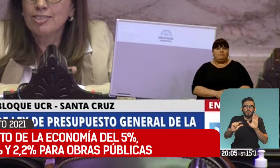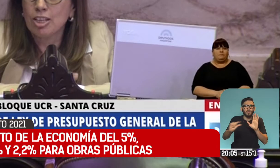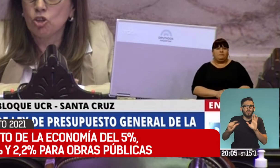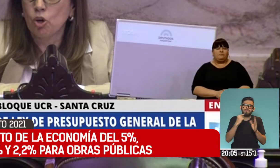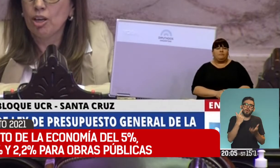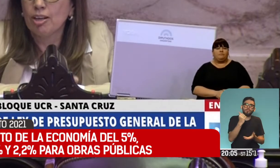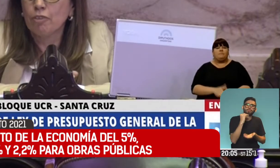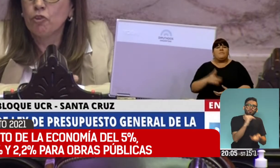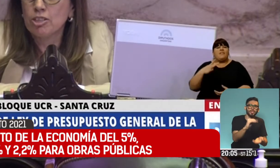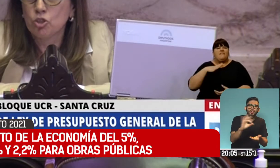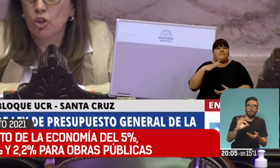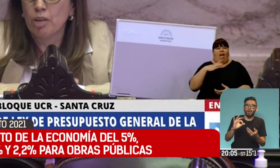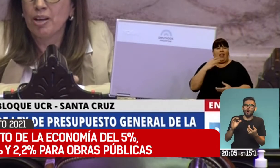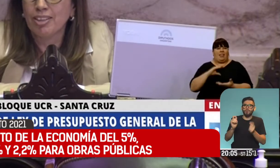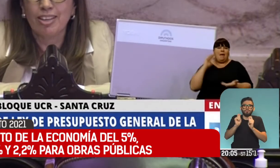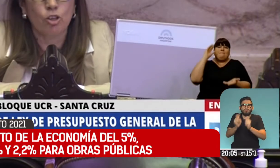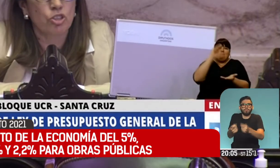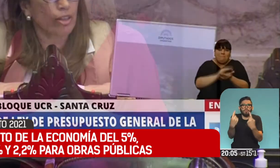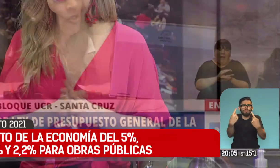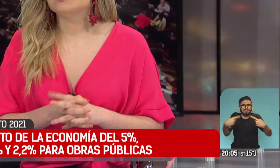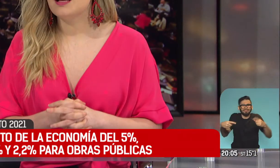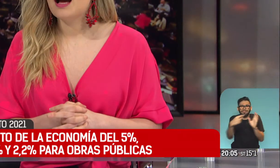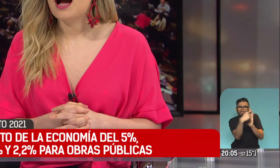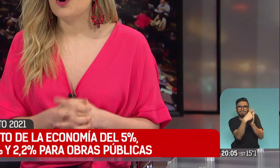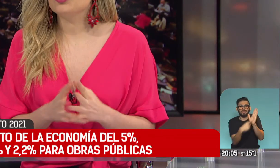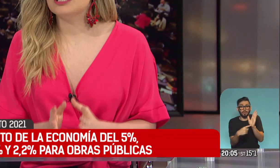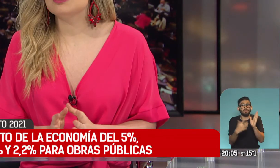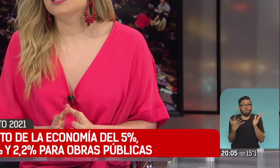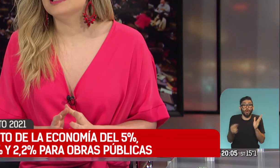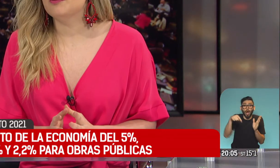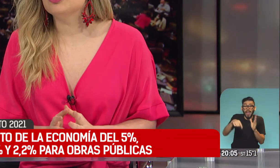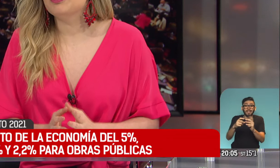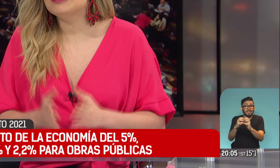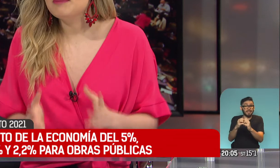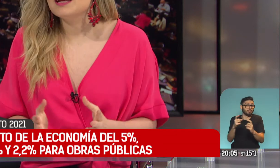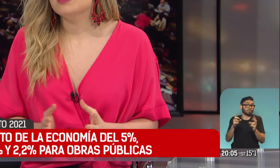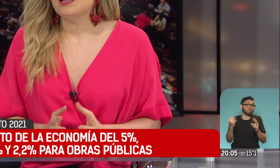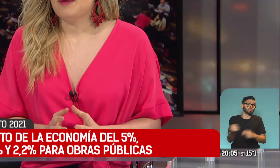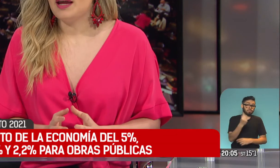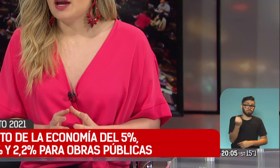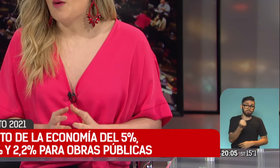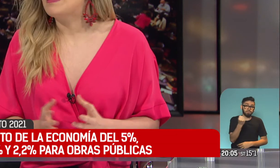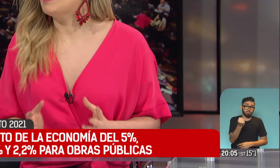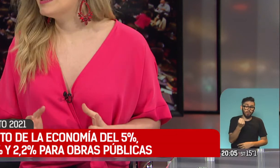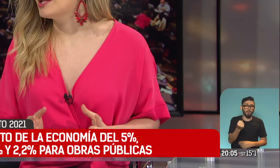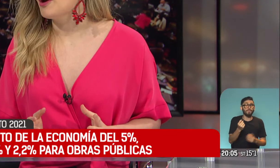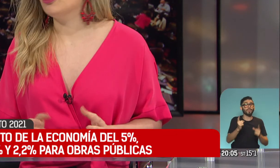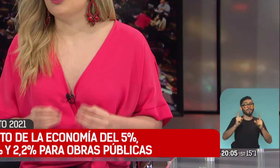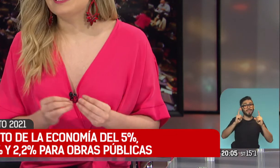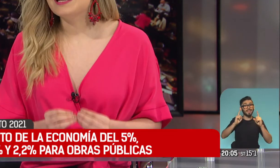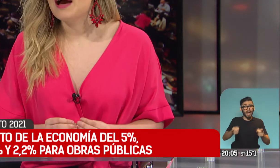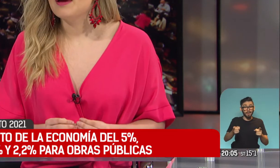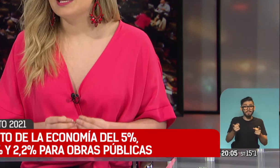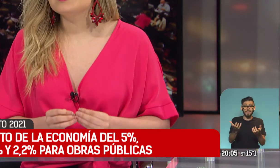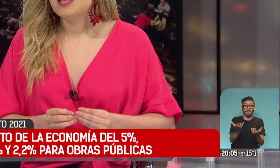y demás. Por eso es muy importante y trascendental lo que se está contando allí en este momento. Pero también, complementario